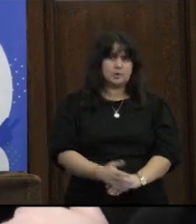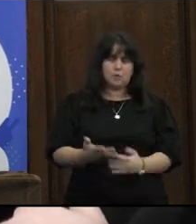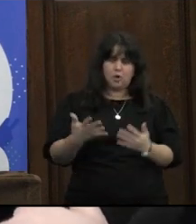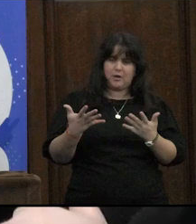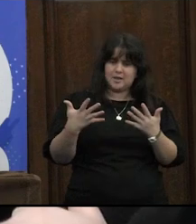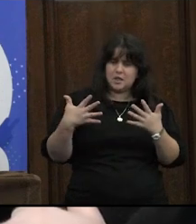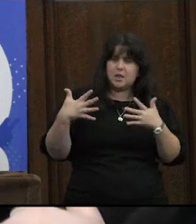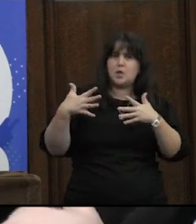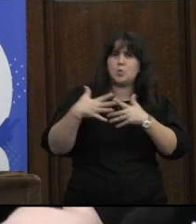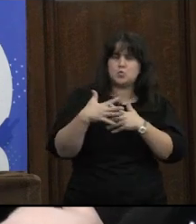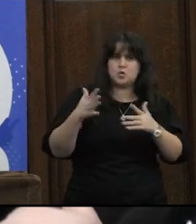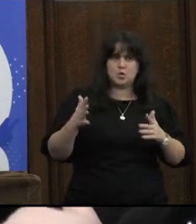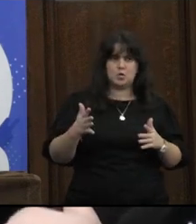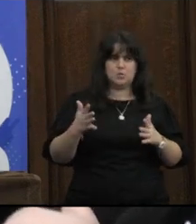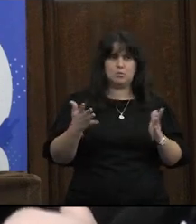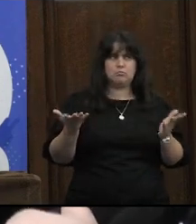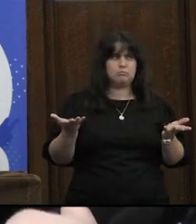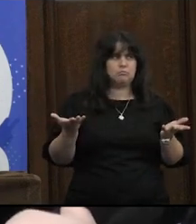de inclusión